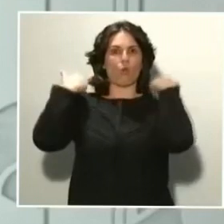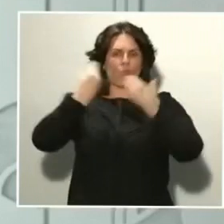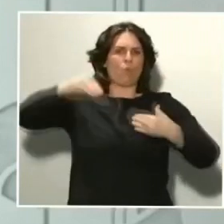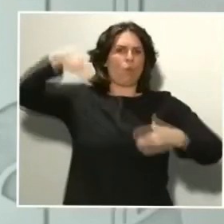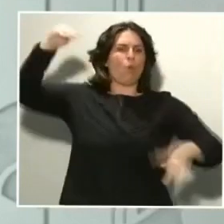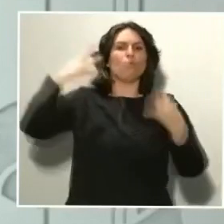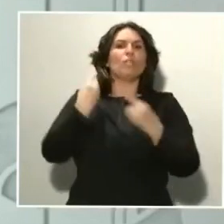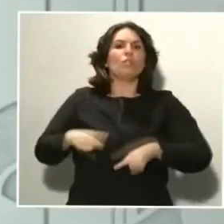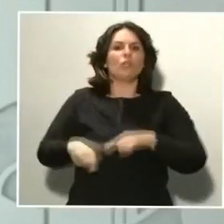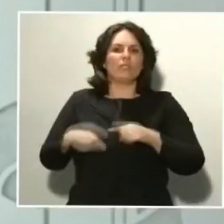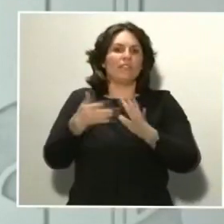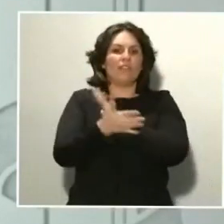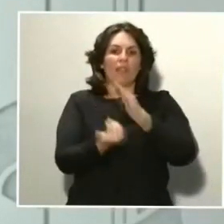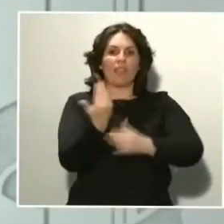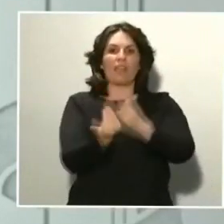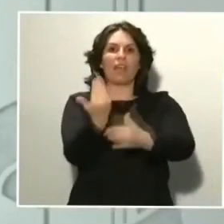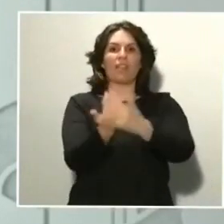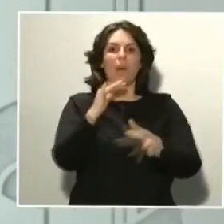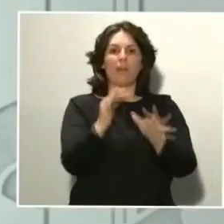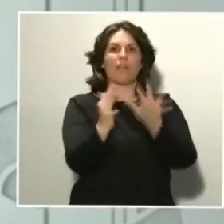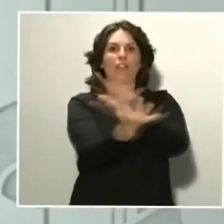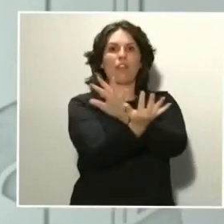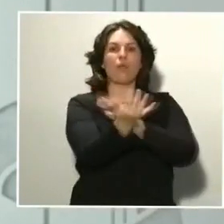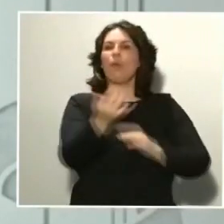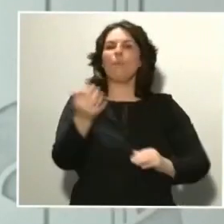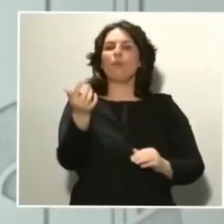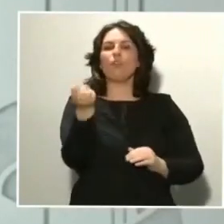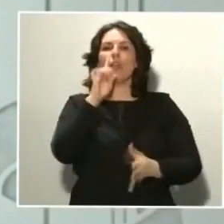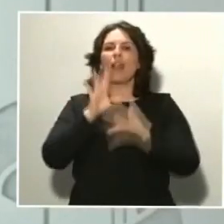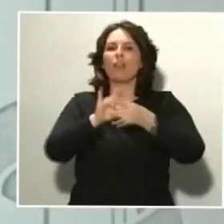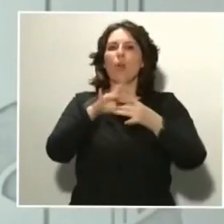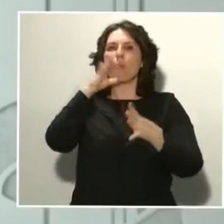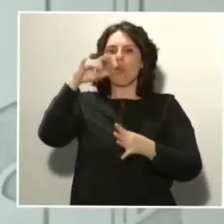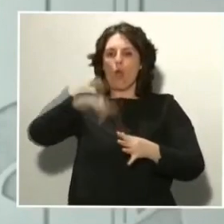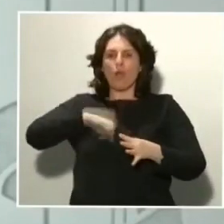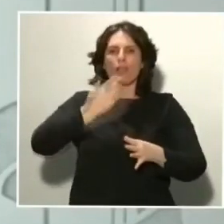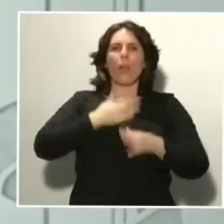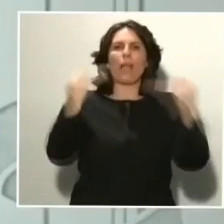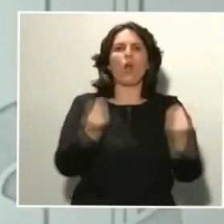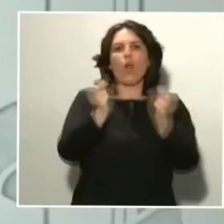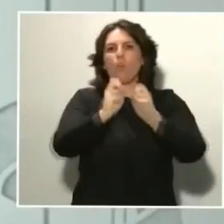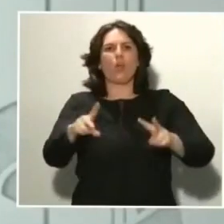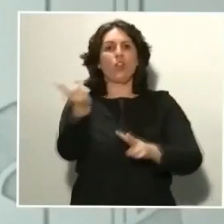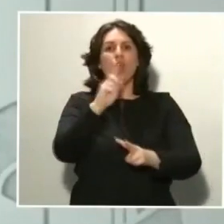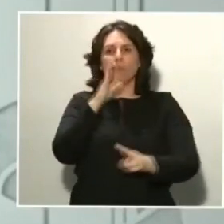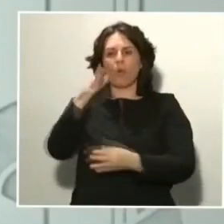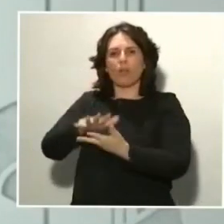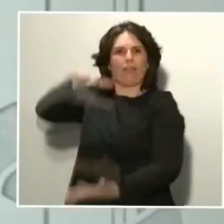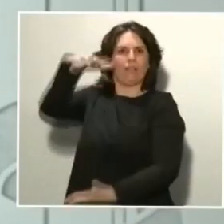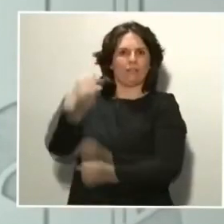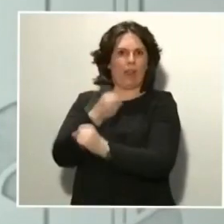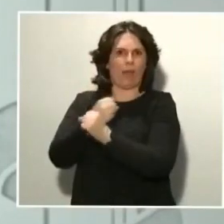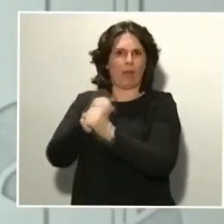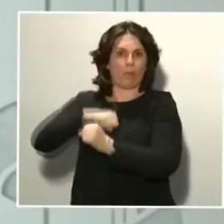variaciones diarias no relacionadas con la incidencia que pueden producir artefactos en la evolución de los datos. Pero, de todas formas, es